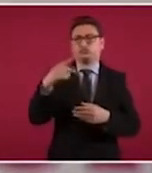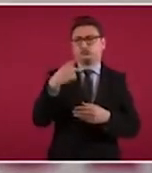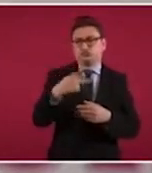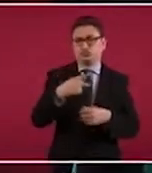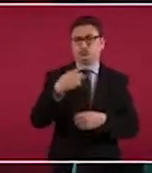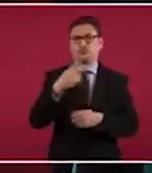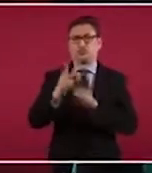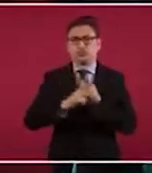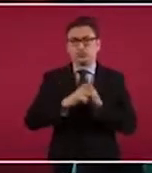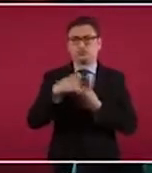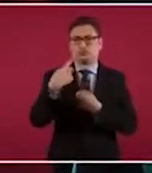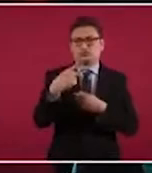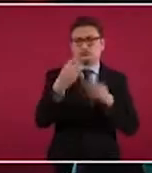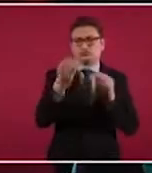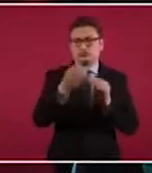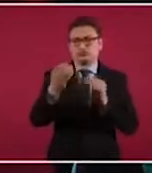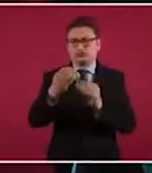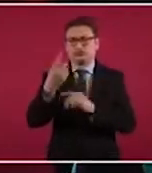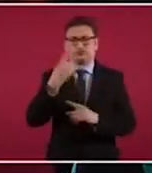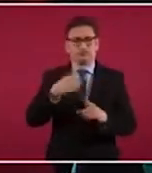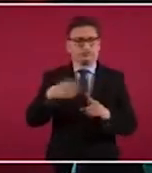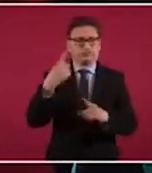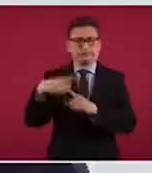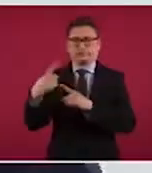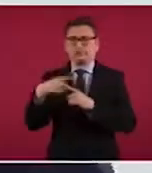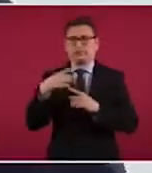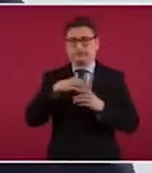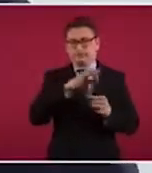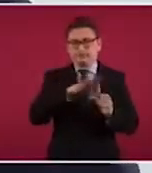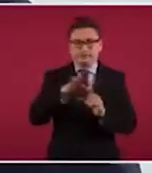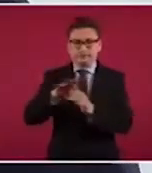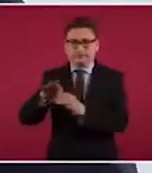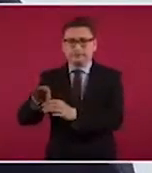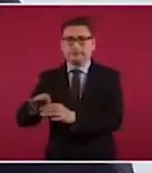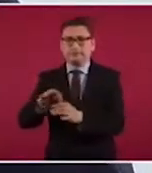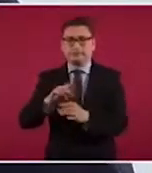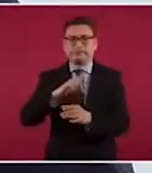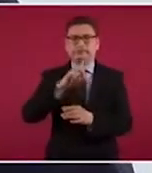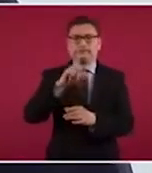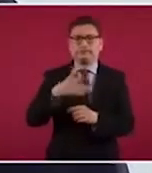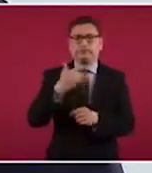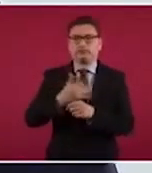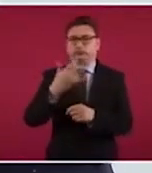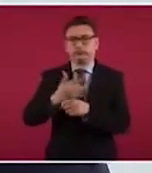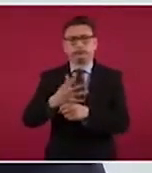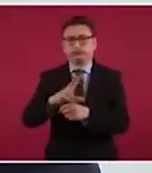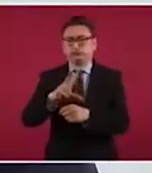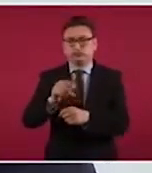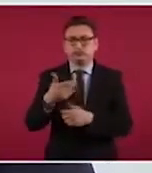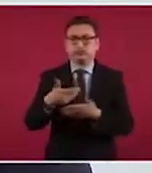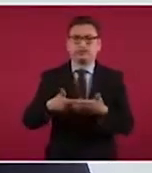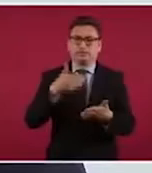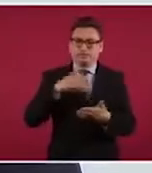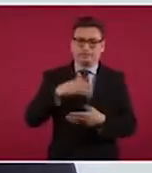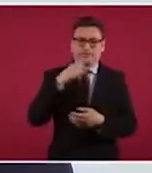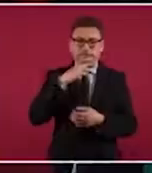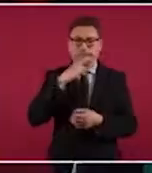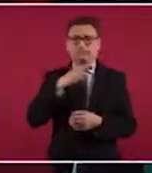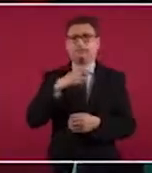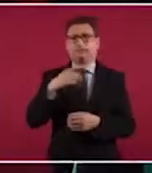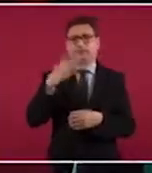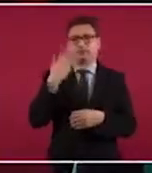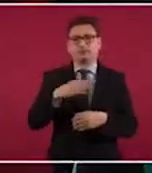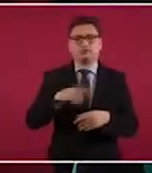con sus debates y pasiones propios de toda democracia, impida o pueda retrasar la consumación de tan